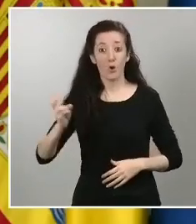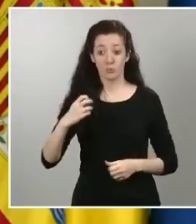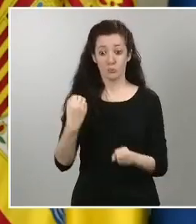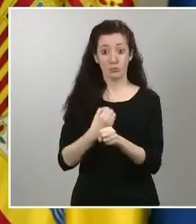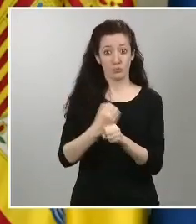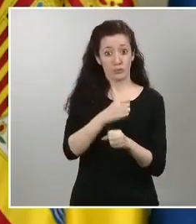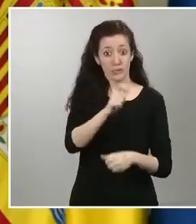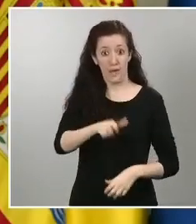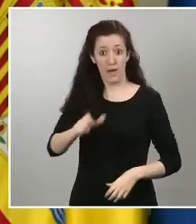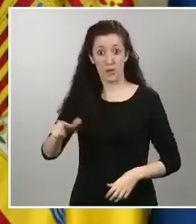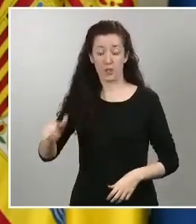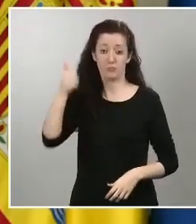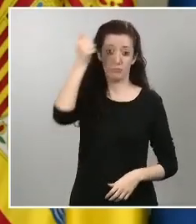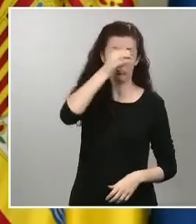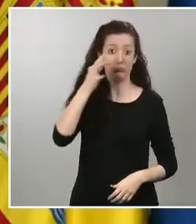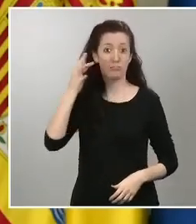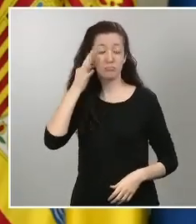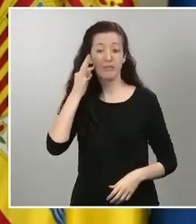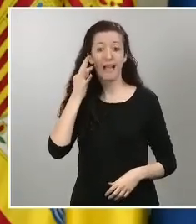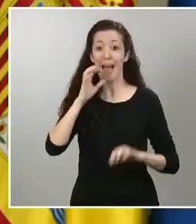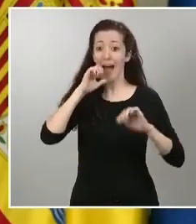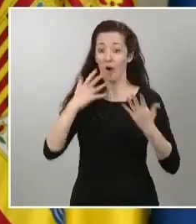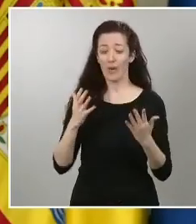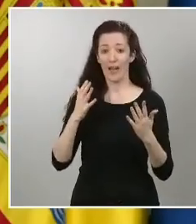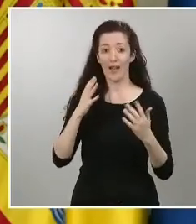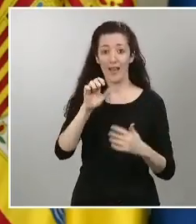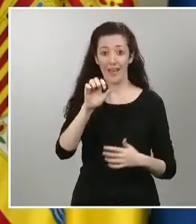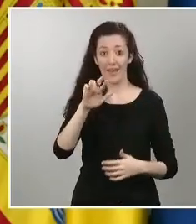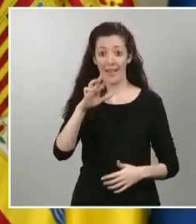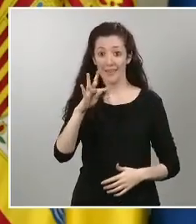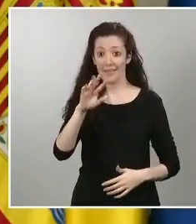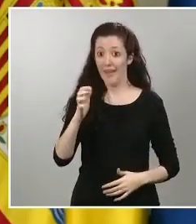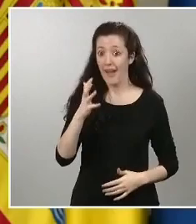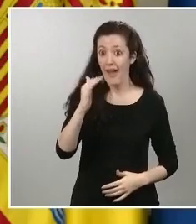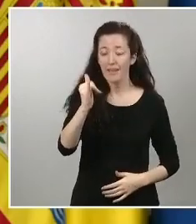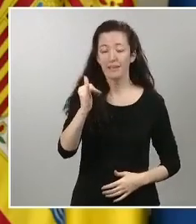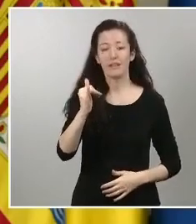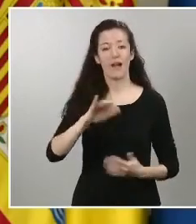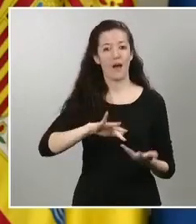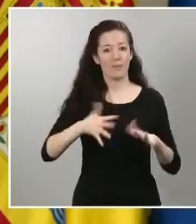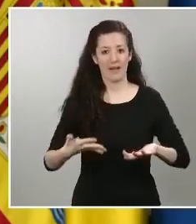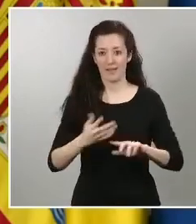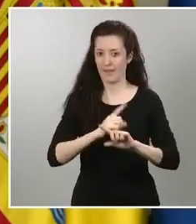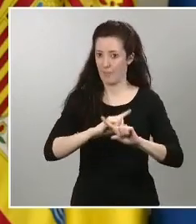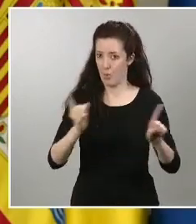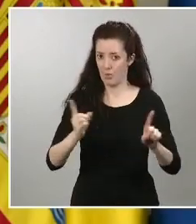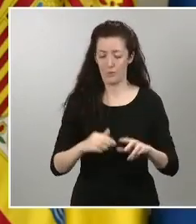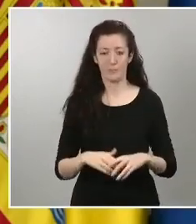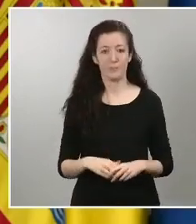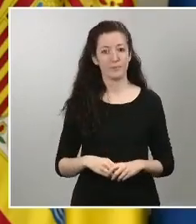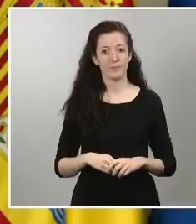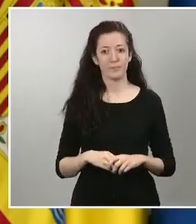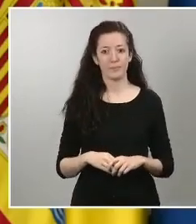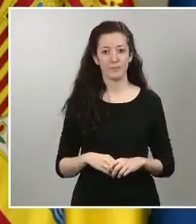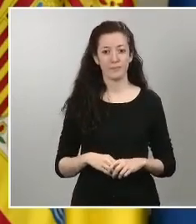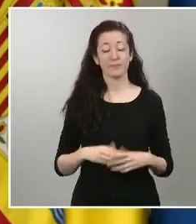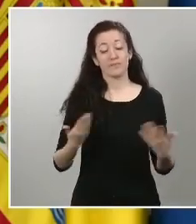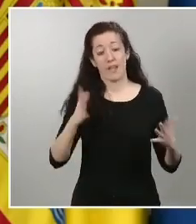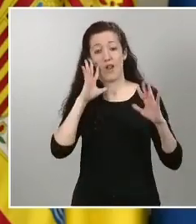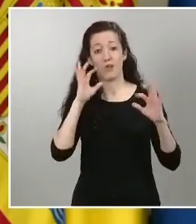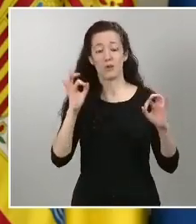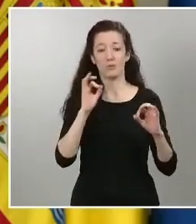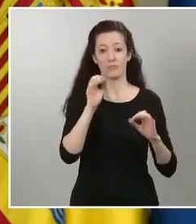a un ERTE no se va a aplicar obviamente a los trabajadores y trabajadoras que estén sujetos a un